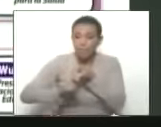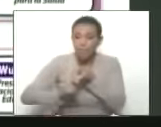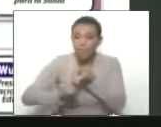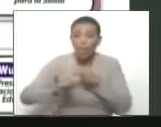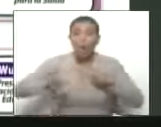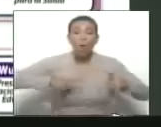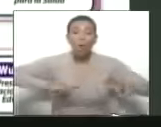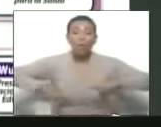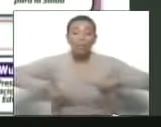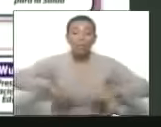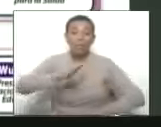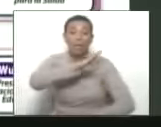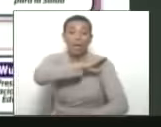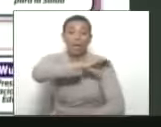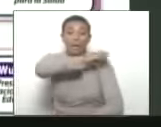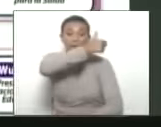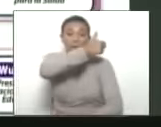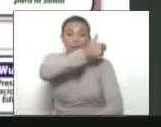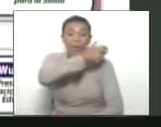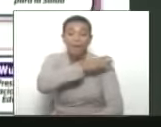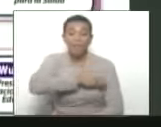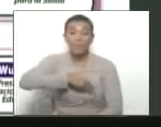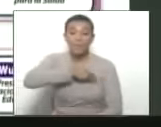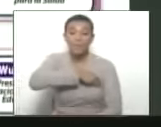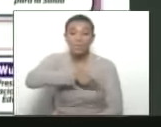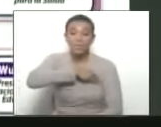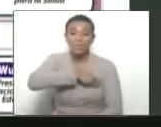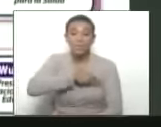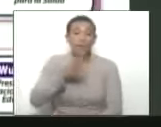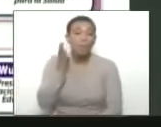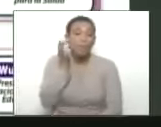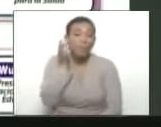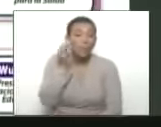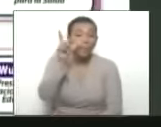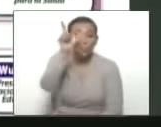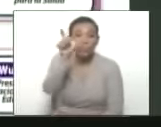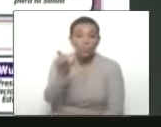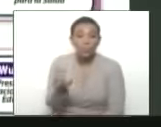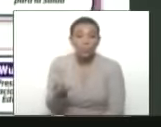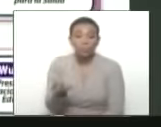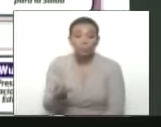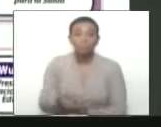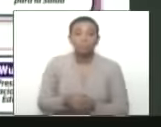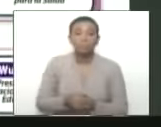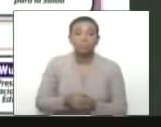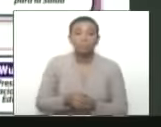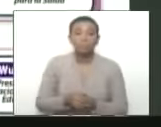coordinadora jefa de la gran misión Venezuela Mujer, primera combatiente.